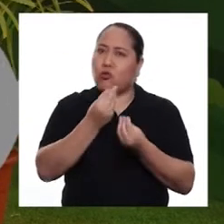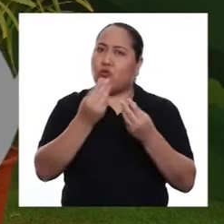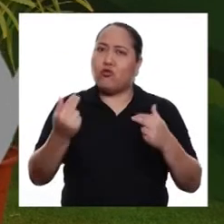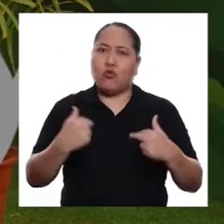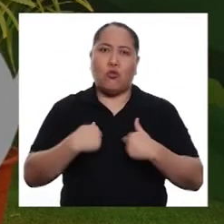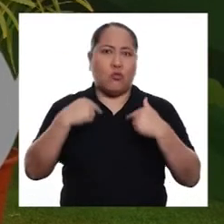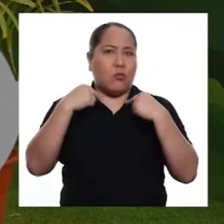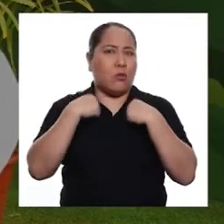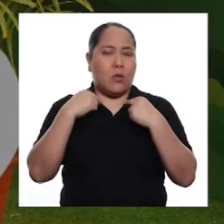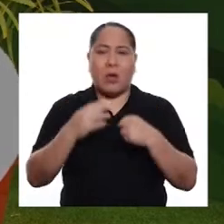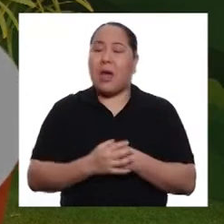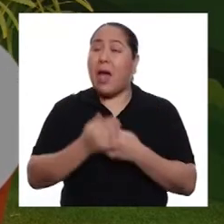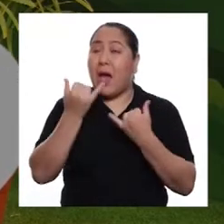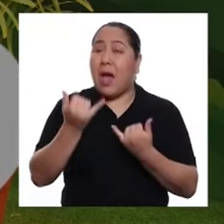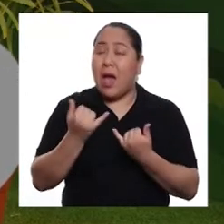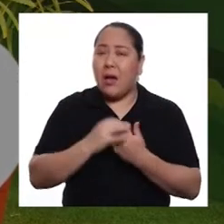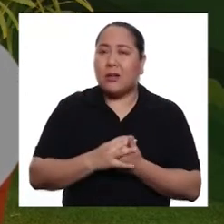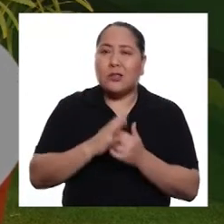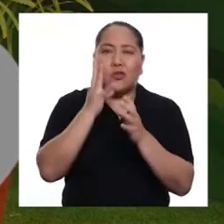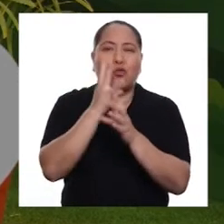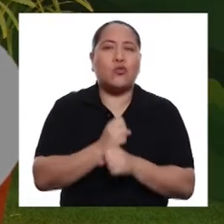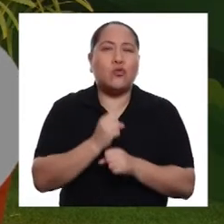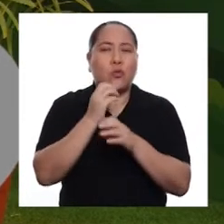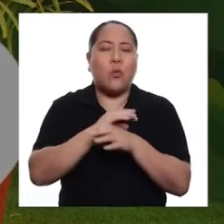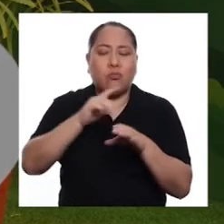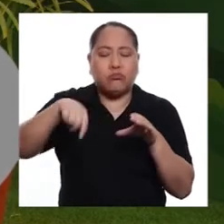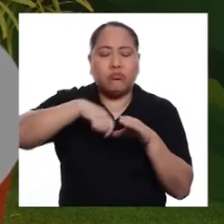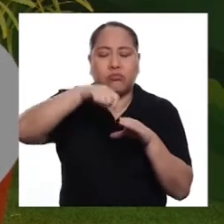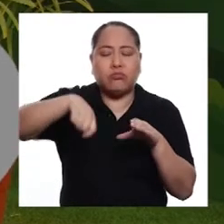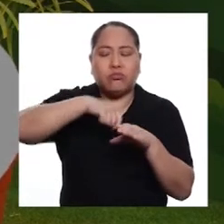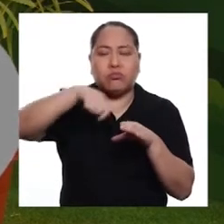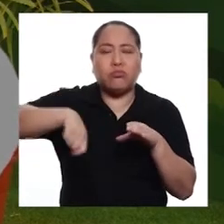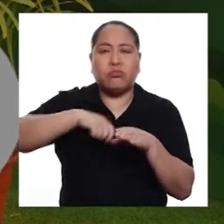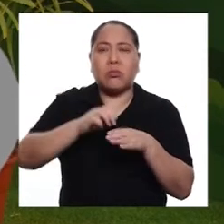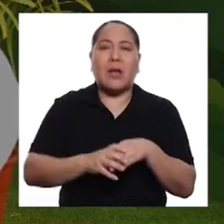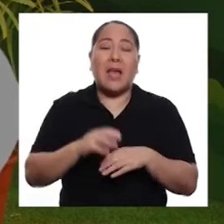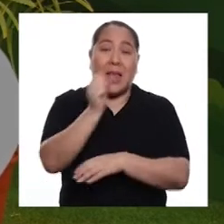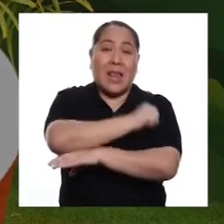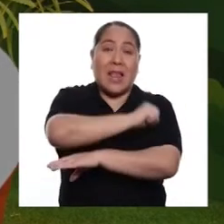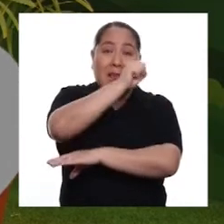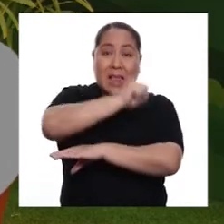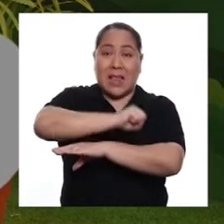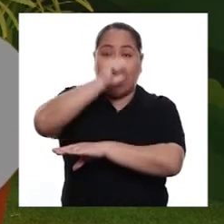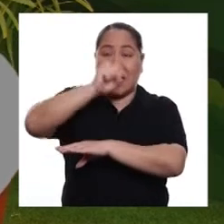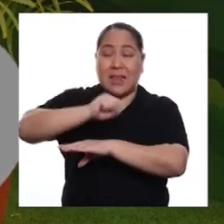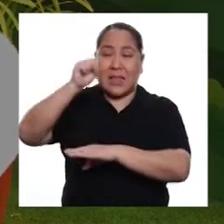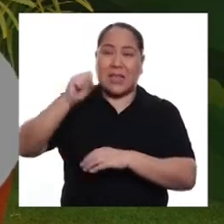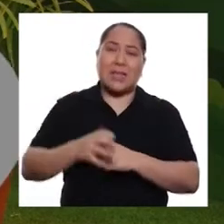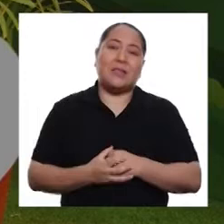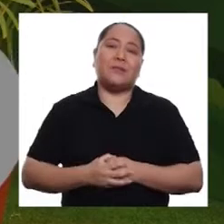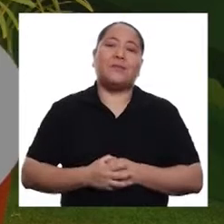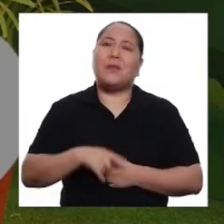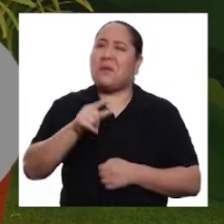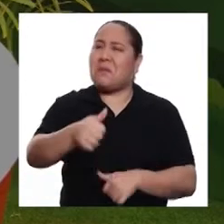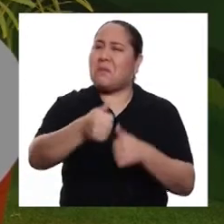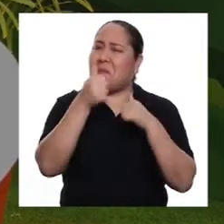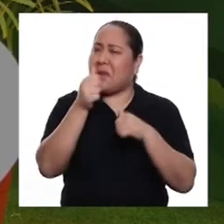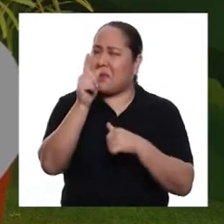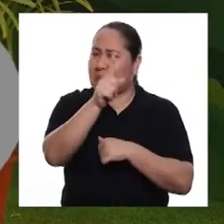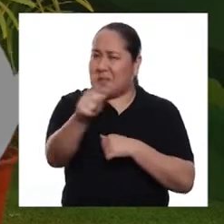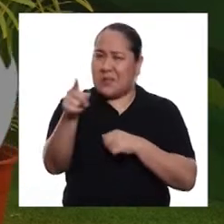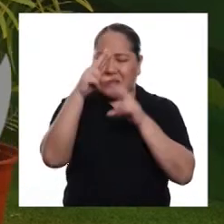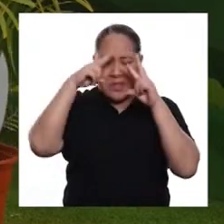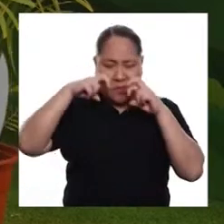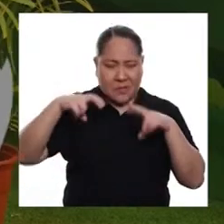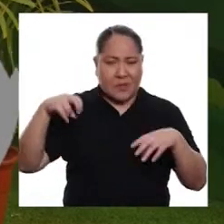nutritiva y rica que se acostumbra a preparar en la región andina. ¡Genial! ¡Se